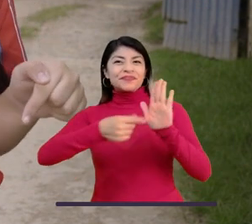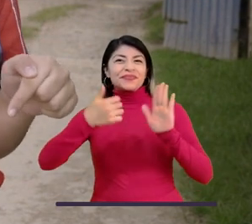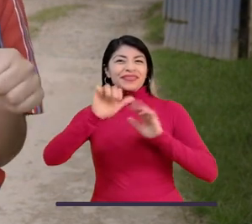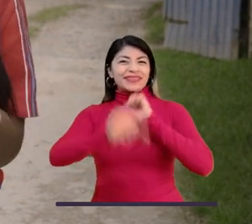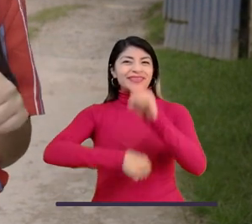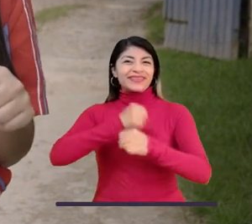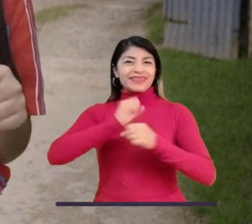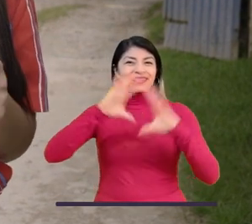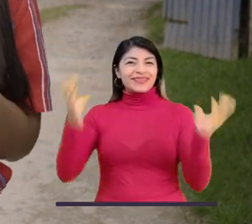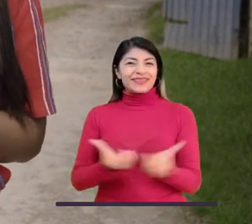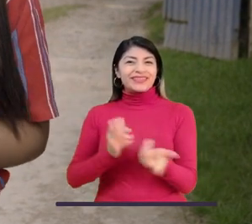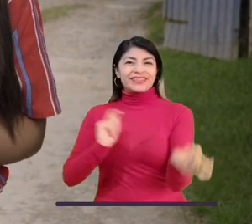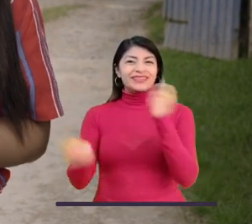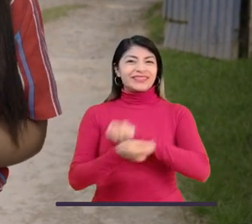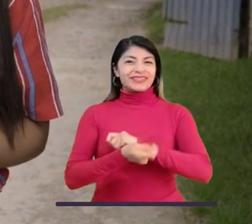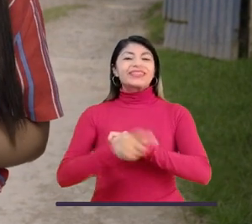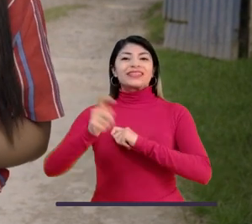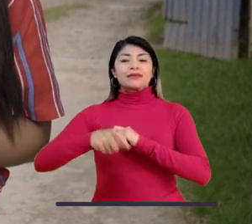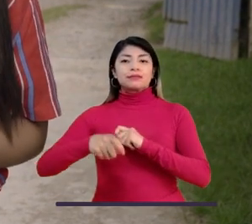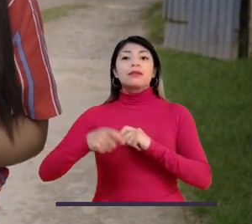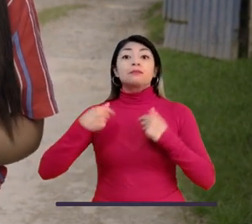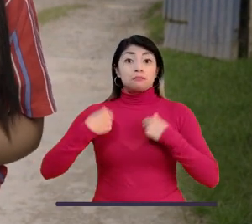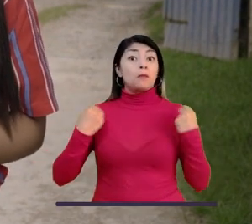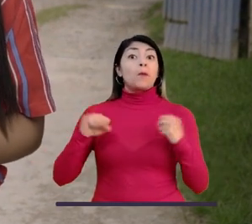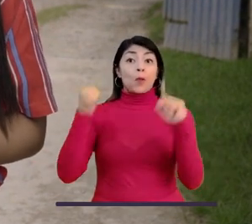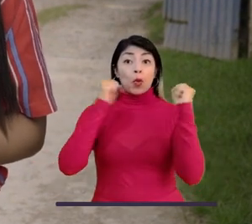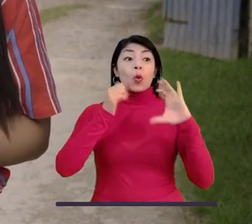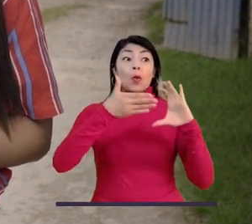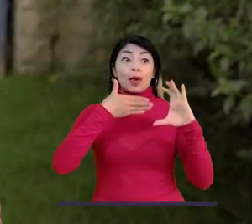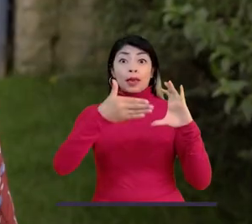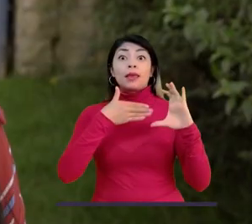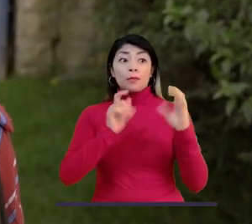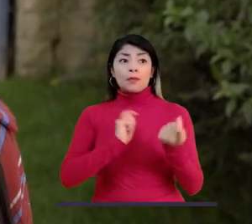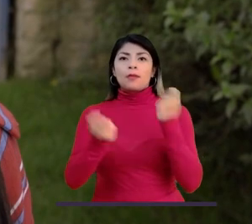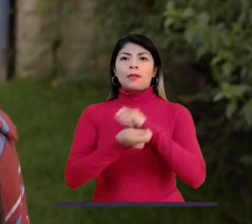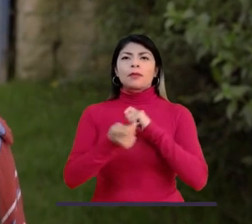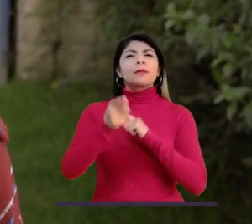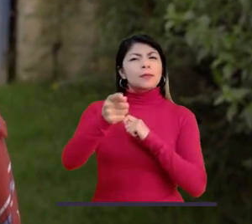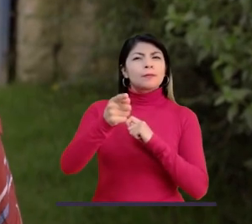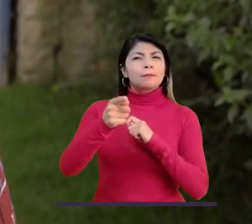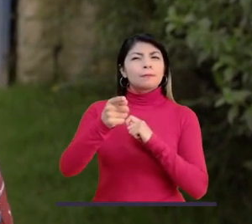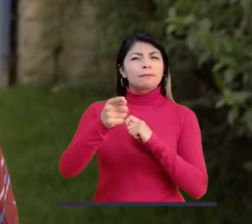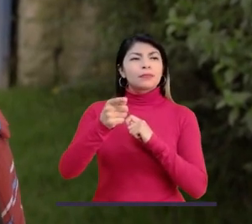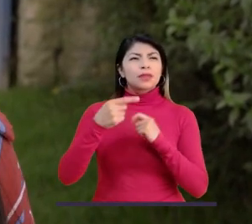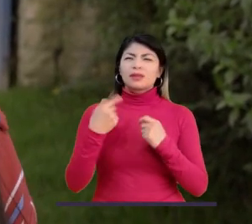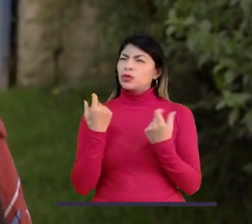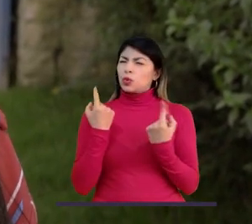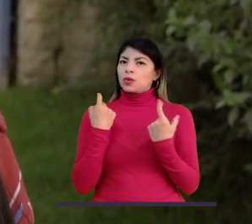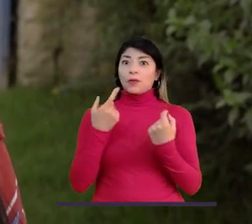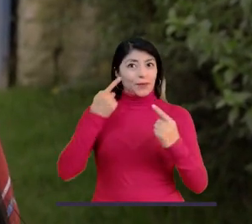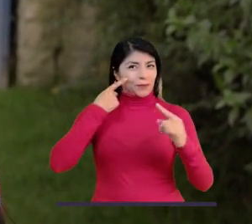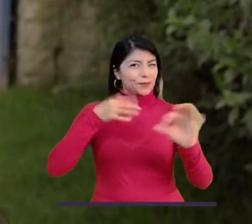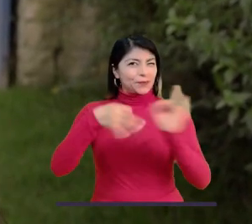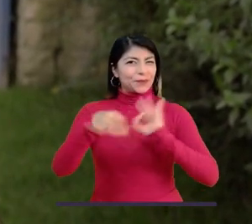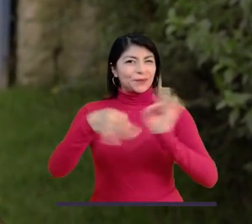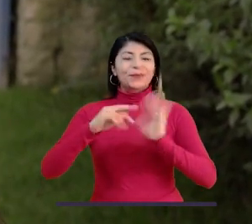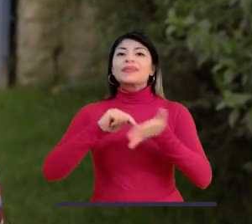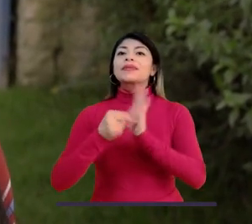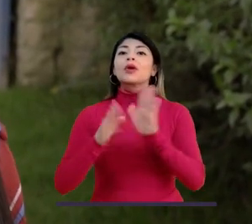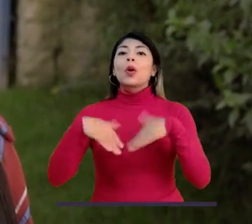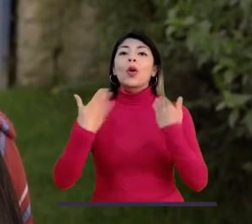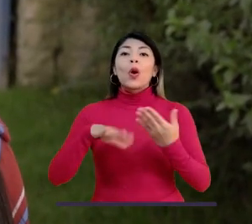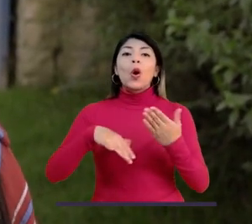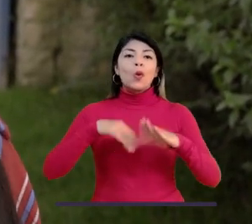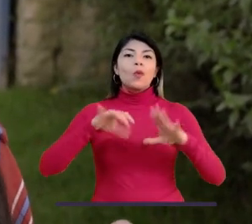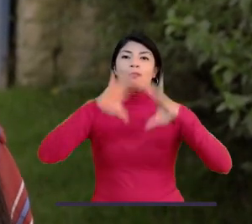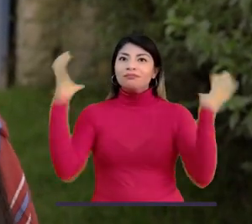años para cambiar el mundo y a mí me preocupa mucho el cambio climático. Para los que están un poco desubicados, les explico. El cambio climático